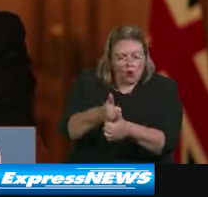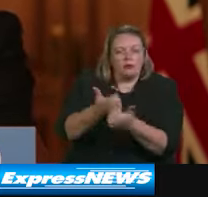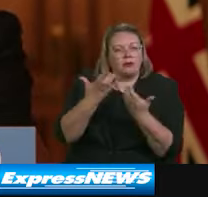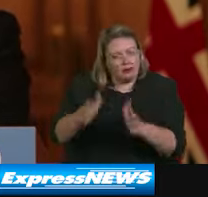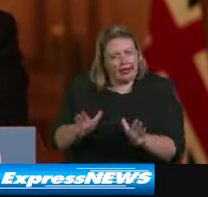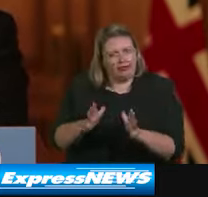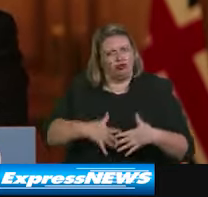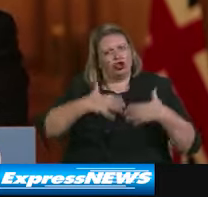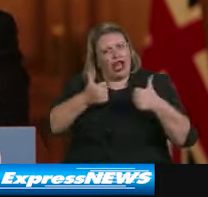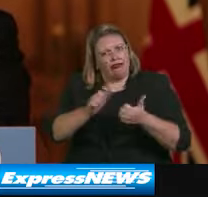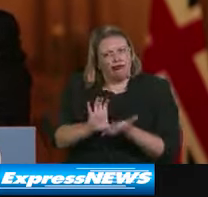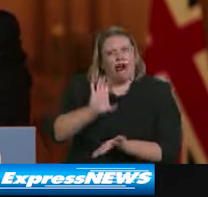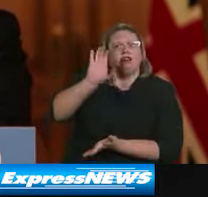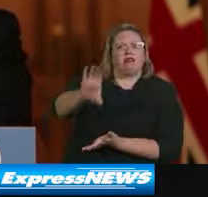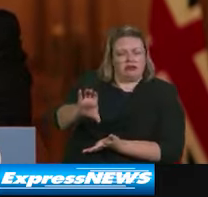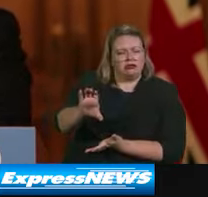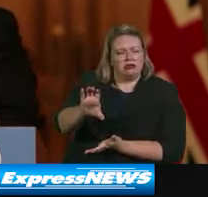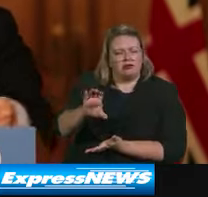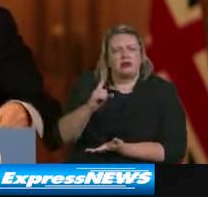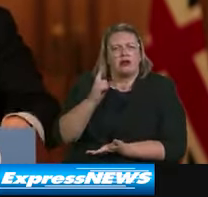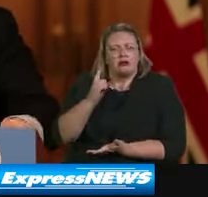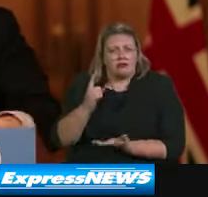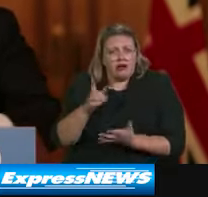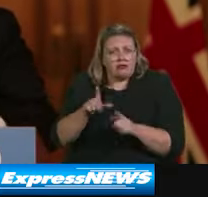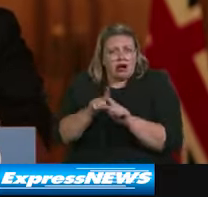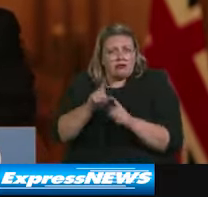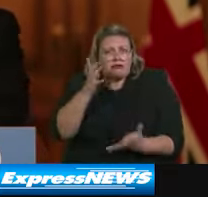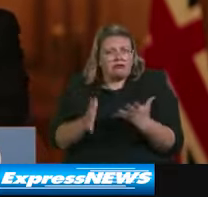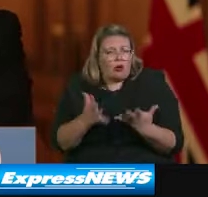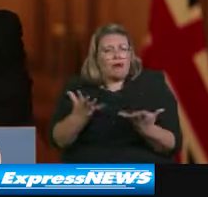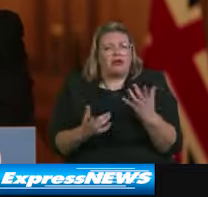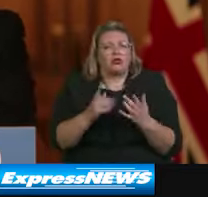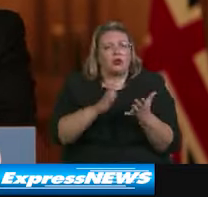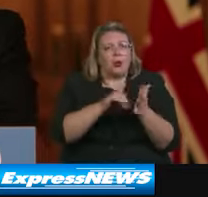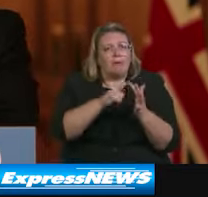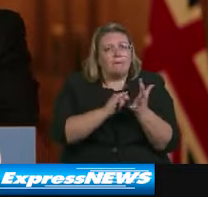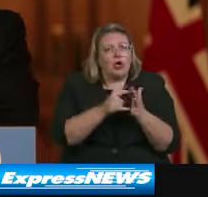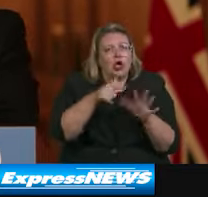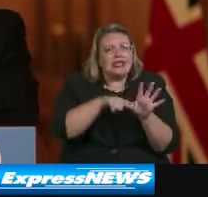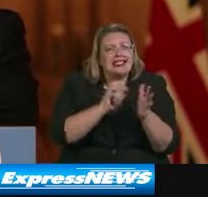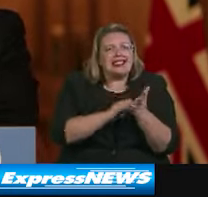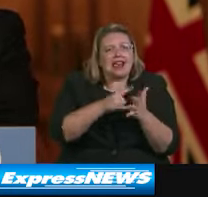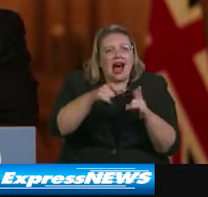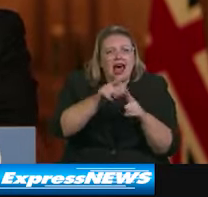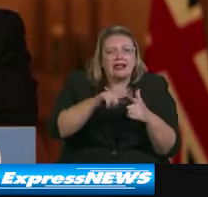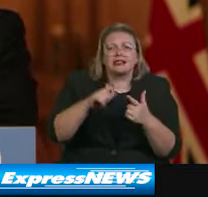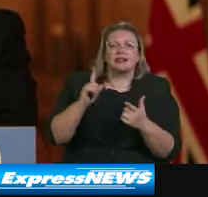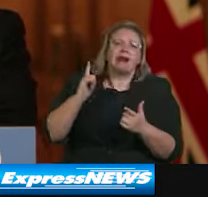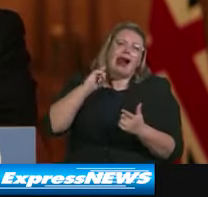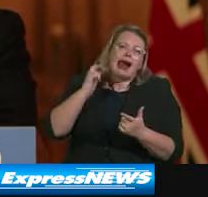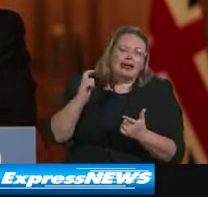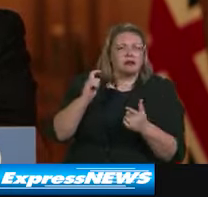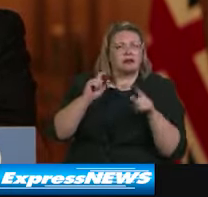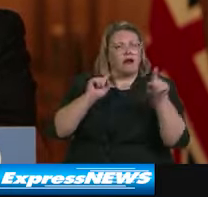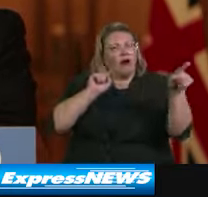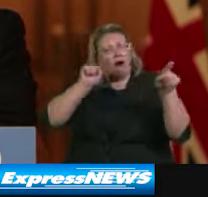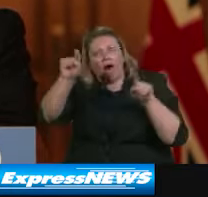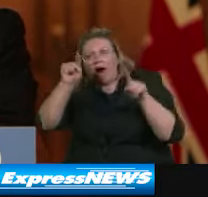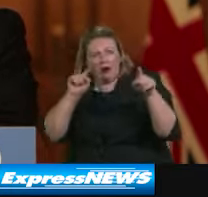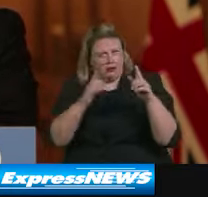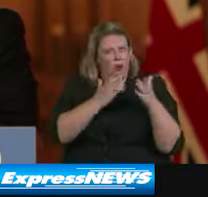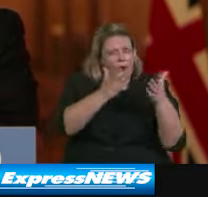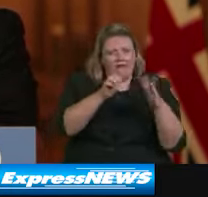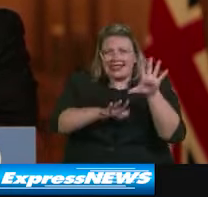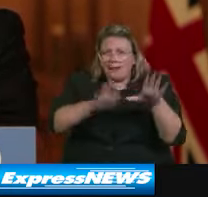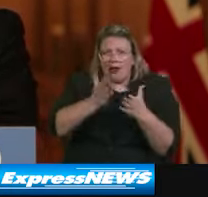fue proporcional al apoyo que le hemos brindado a Merseyside y Lancashire, pero el alcalde no lo aceptó, lamentablemente.